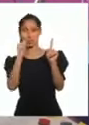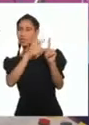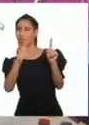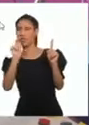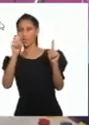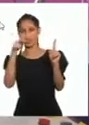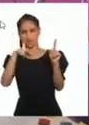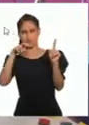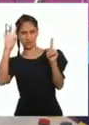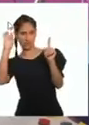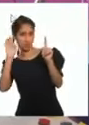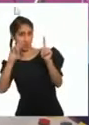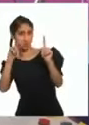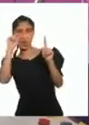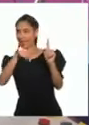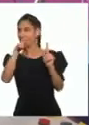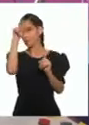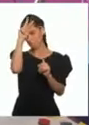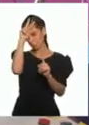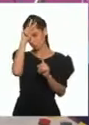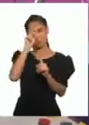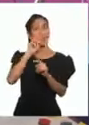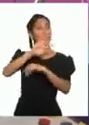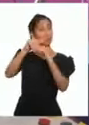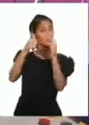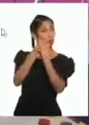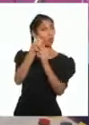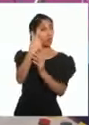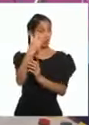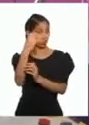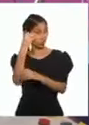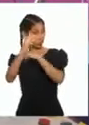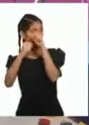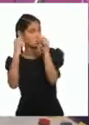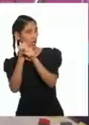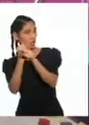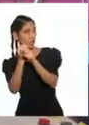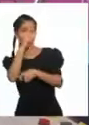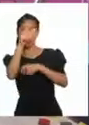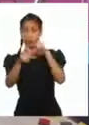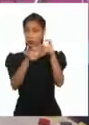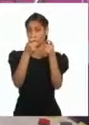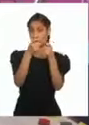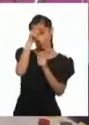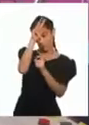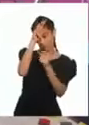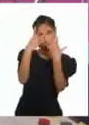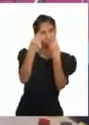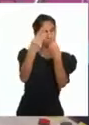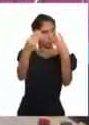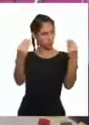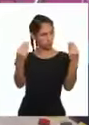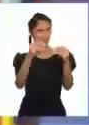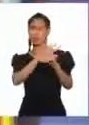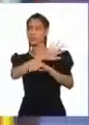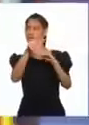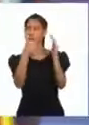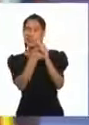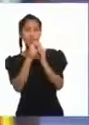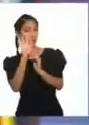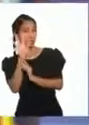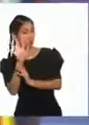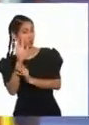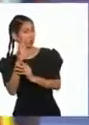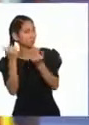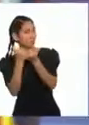años Hubo muchas y muchos artistas Que aportaron a nuestra cultura No